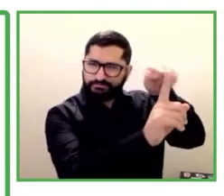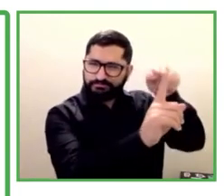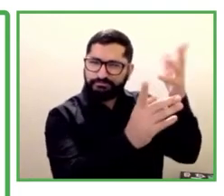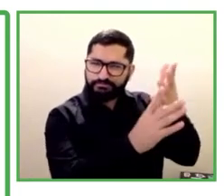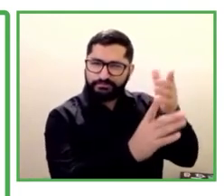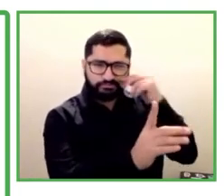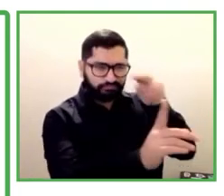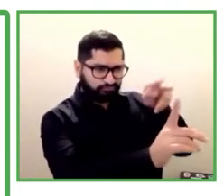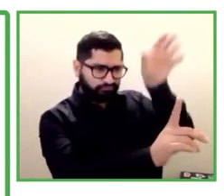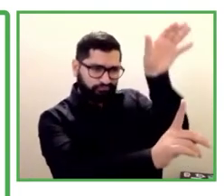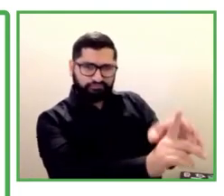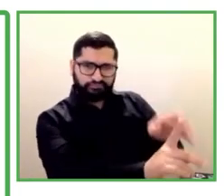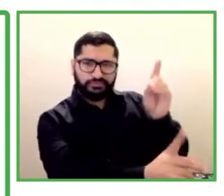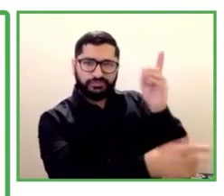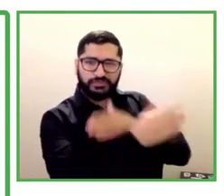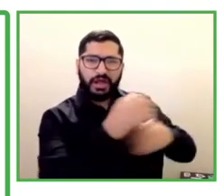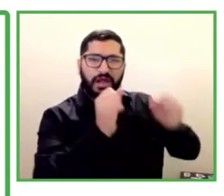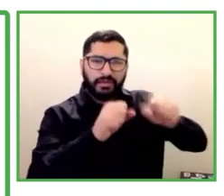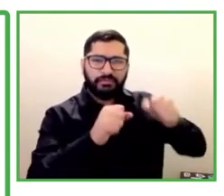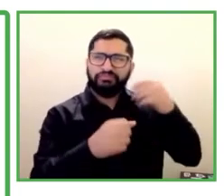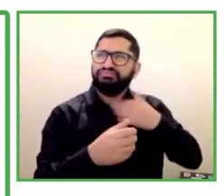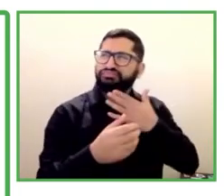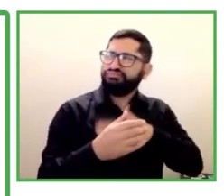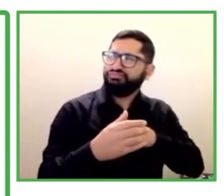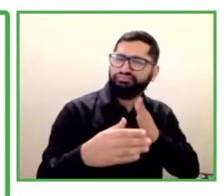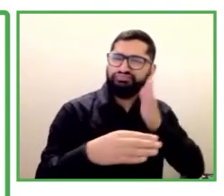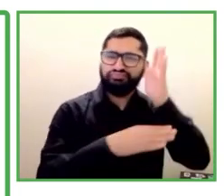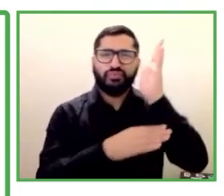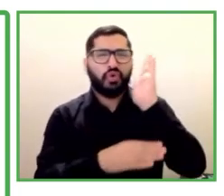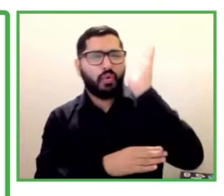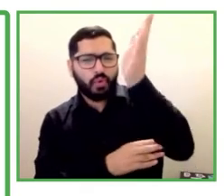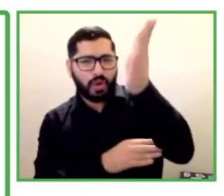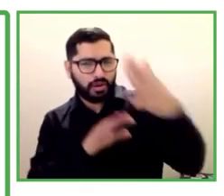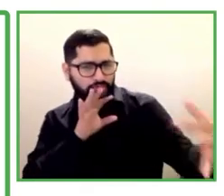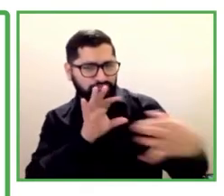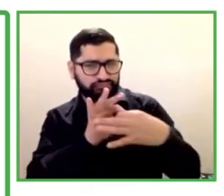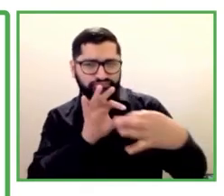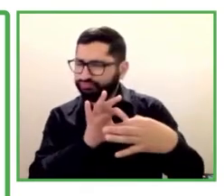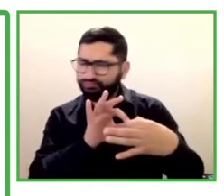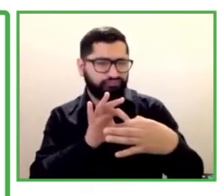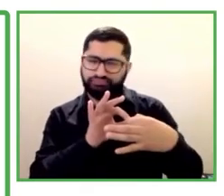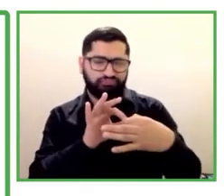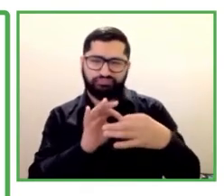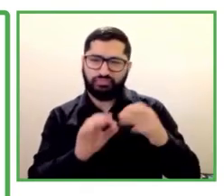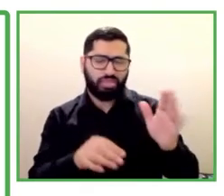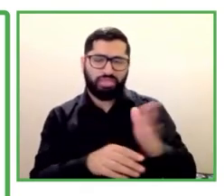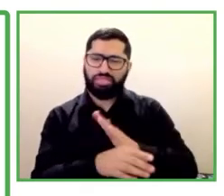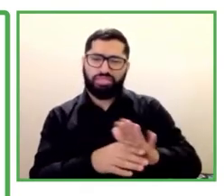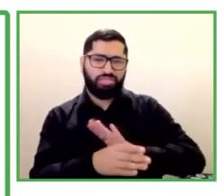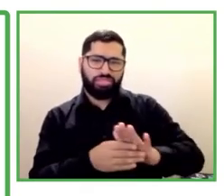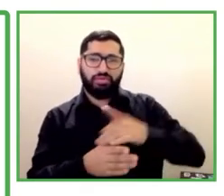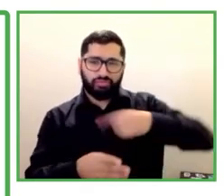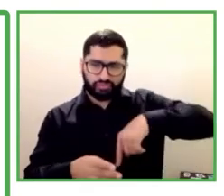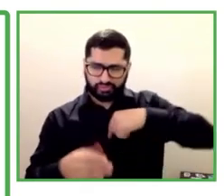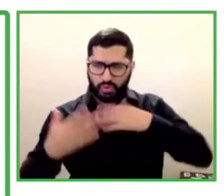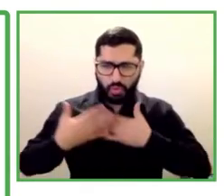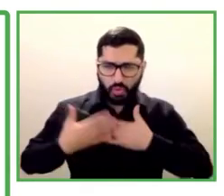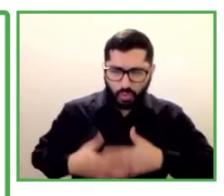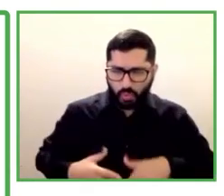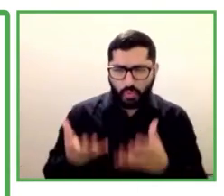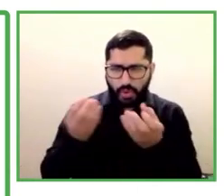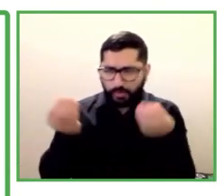están conectados. Por lo tanto, hemos creado en 2011 la agencia o el proyecto de